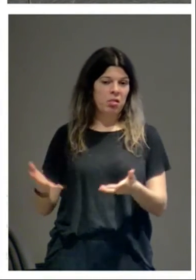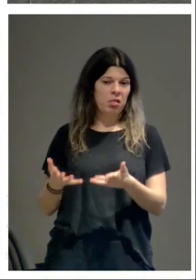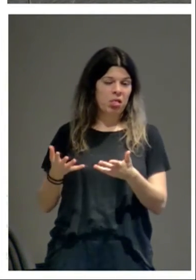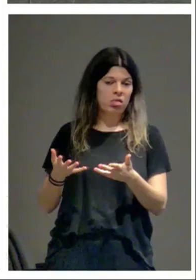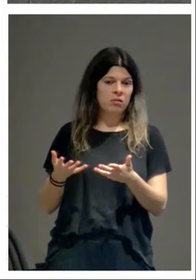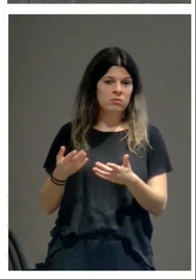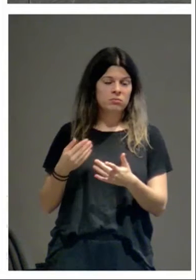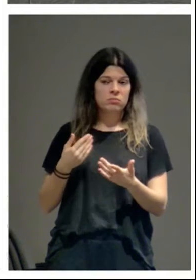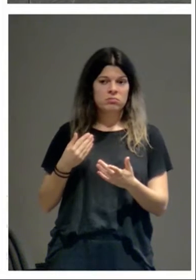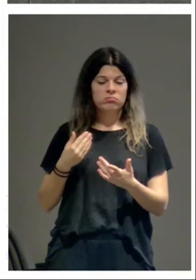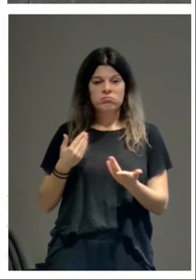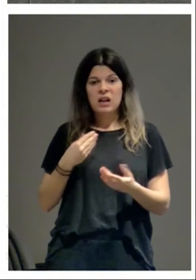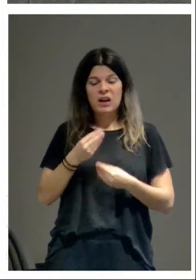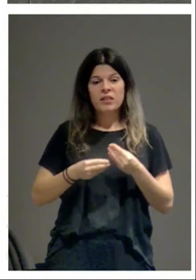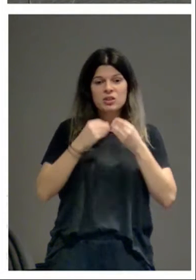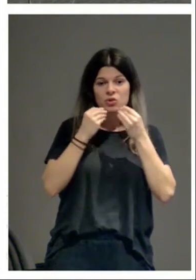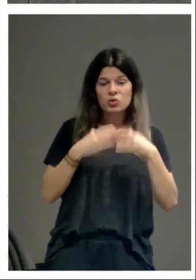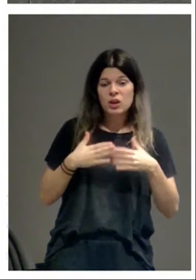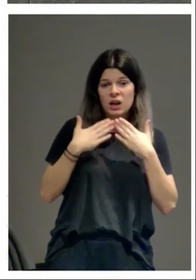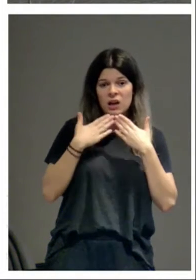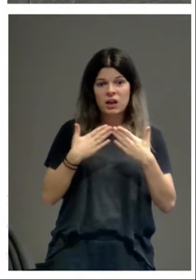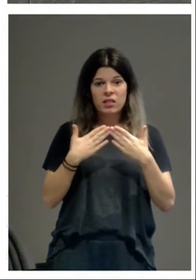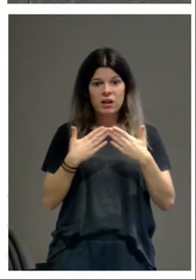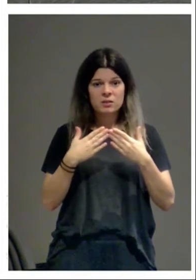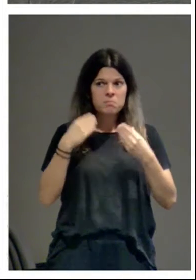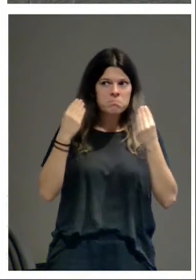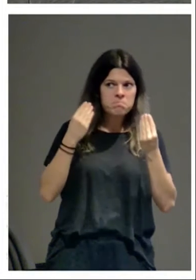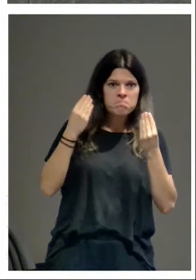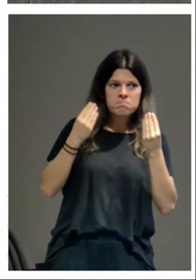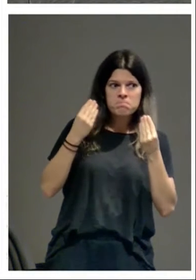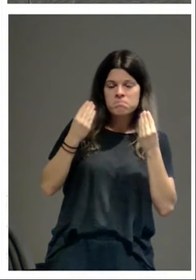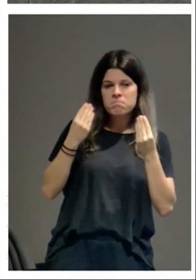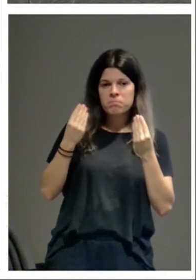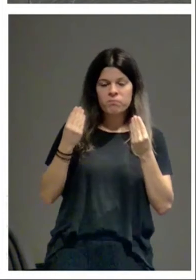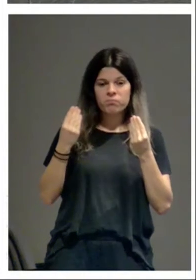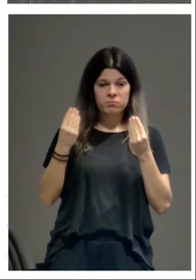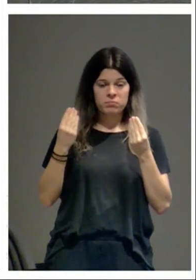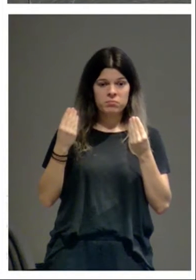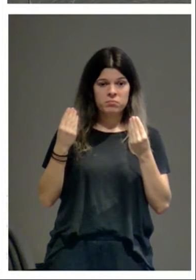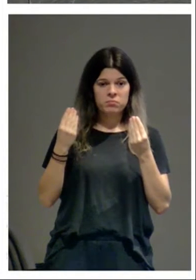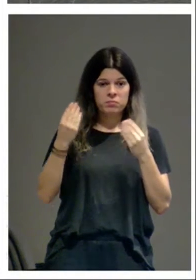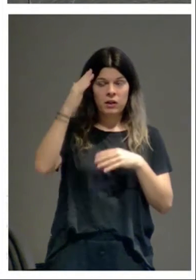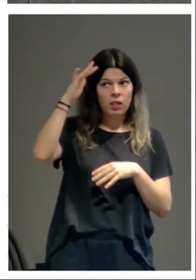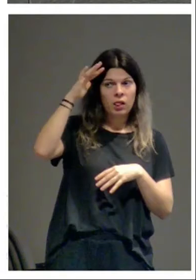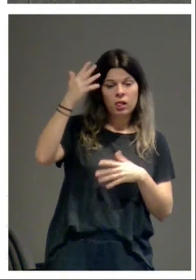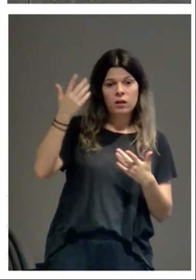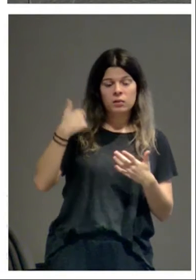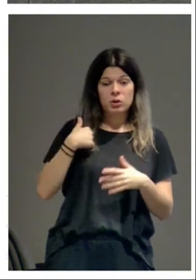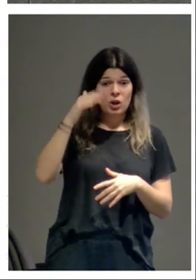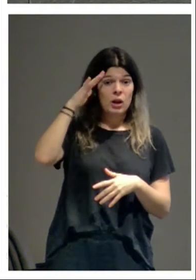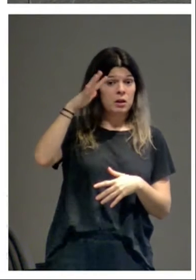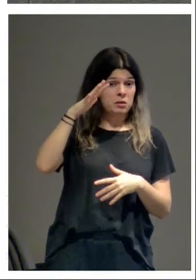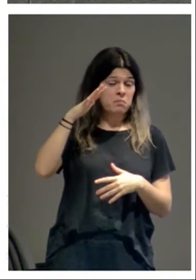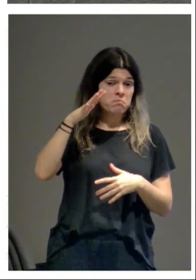una historia a partir de conjetura sobre conjetura y la conjetura en el primer nivel aguanta,